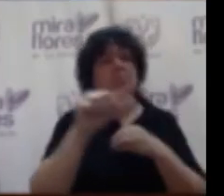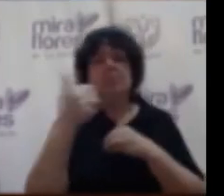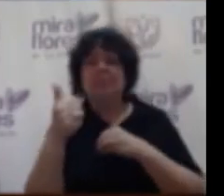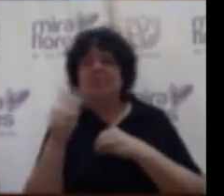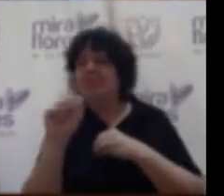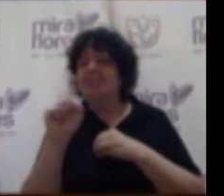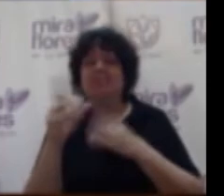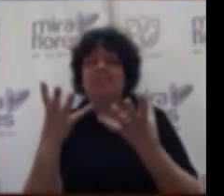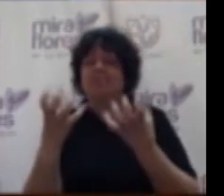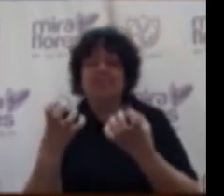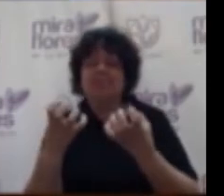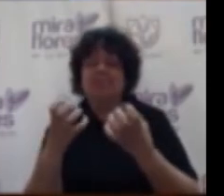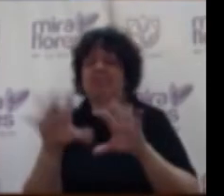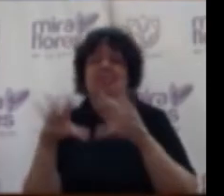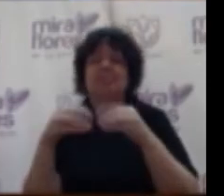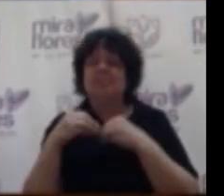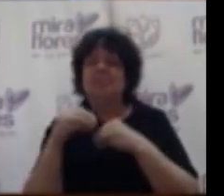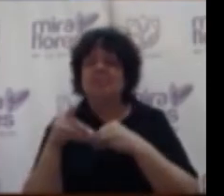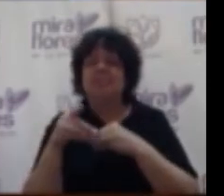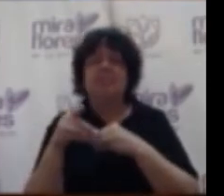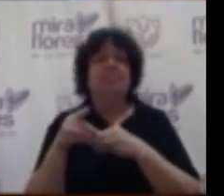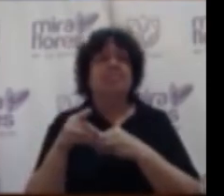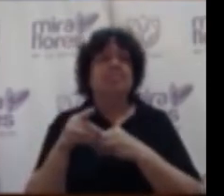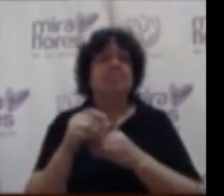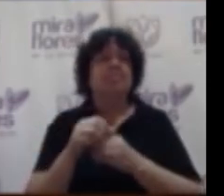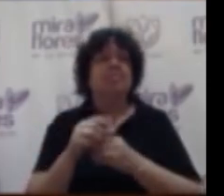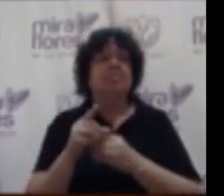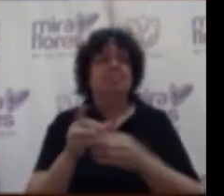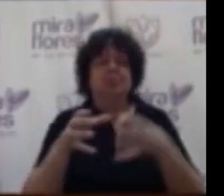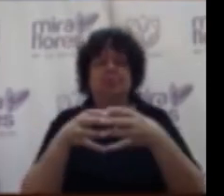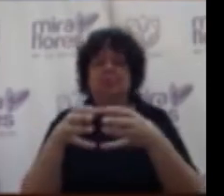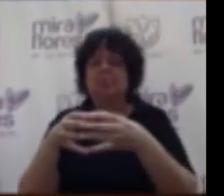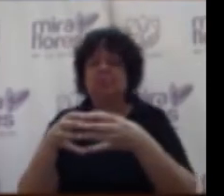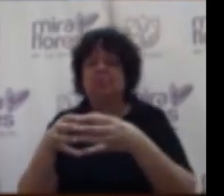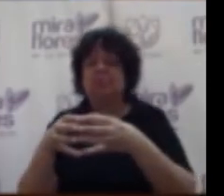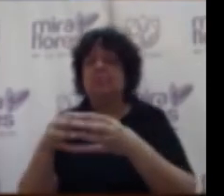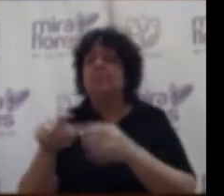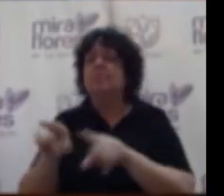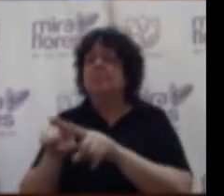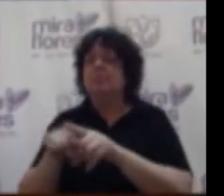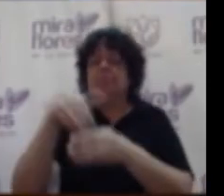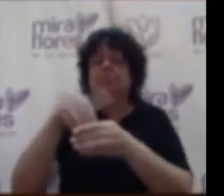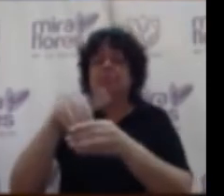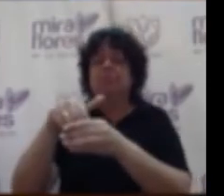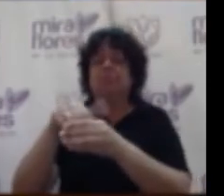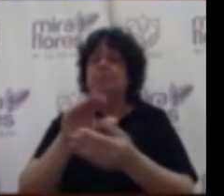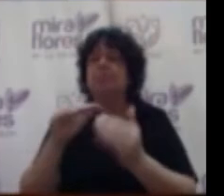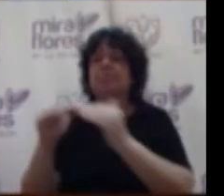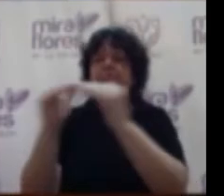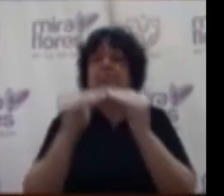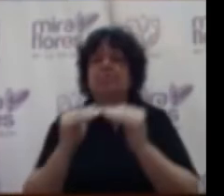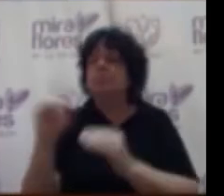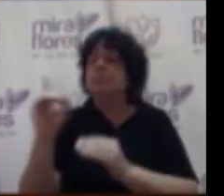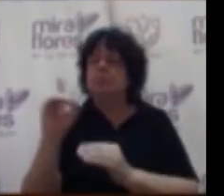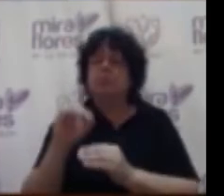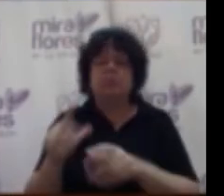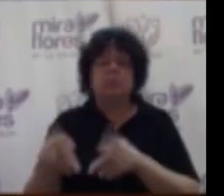cincuenta y uno desfavorables la comisión también ha votado por unanimidad en